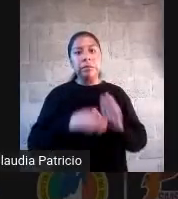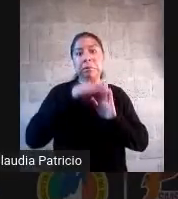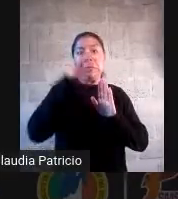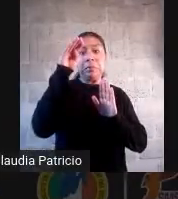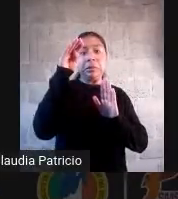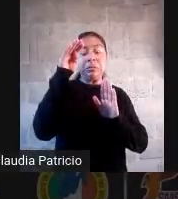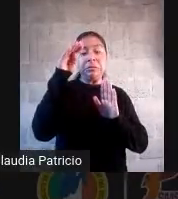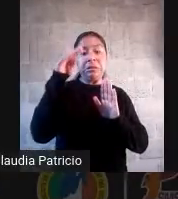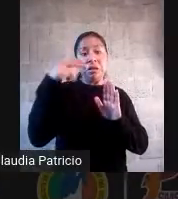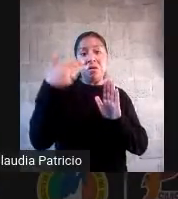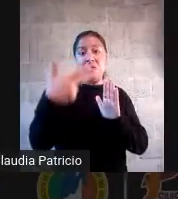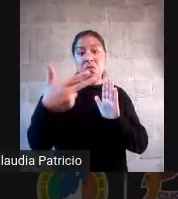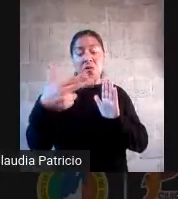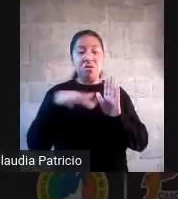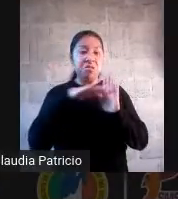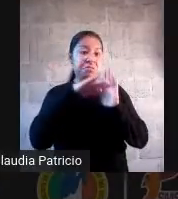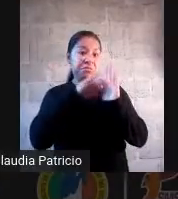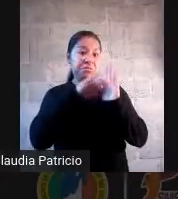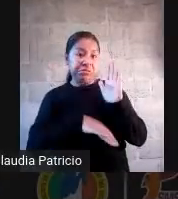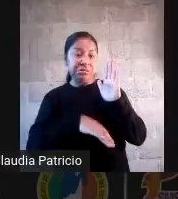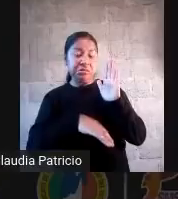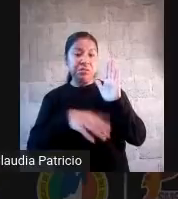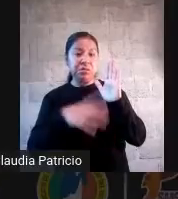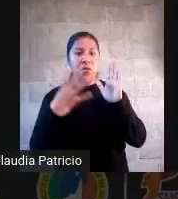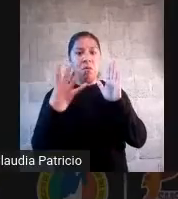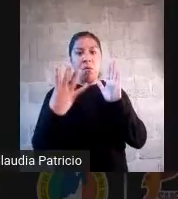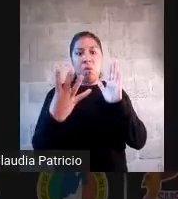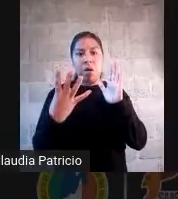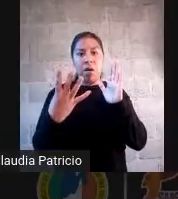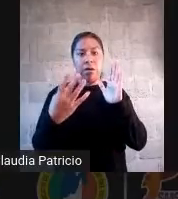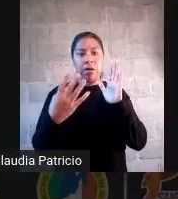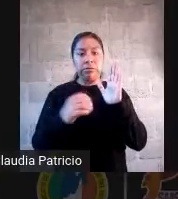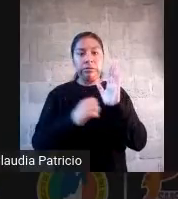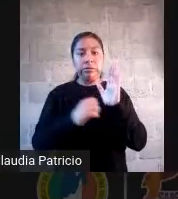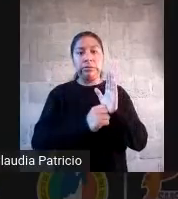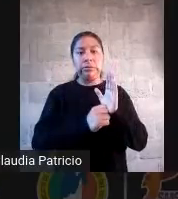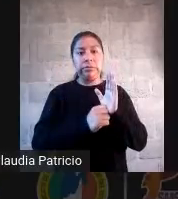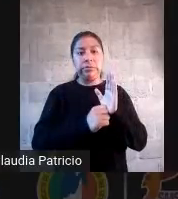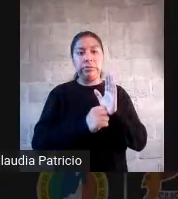y el 50% del grupo sacó cuatro. Ok.